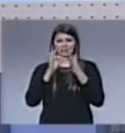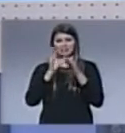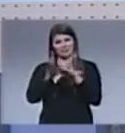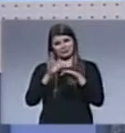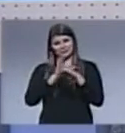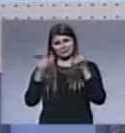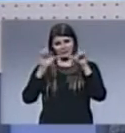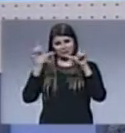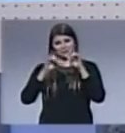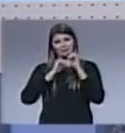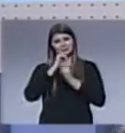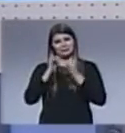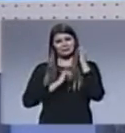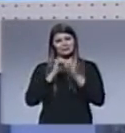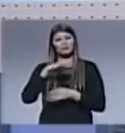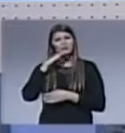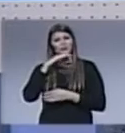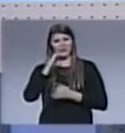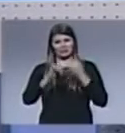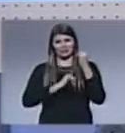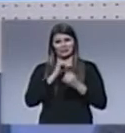Quédate con nosotros en Noticiero Cristiano, que aún tenemos mucho más para compartir contigo.